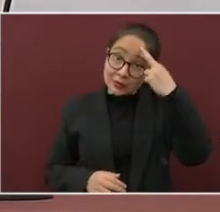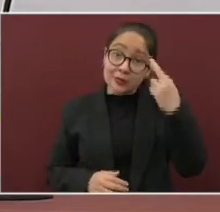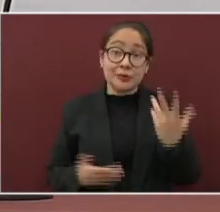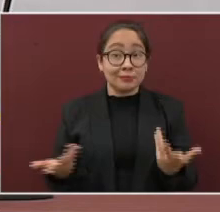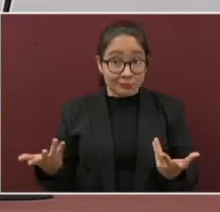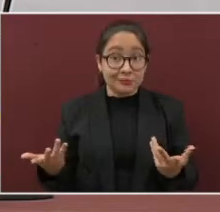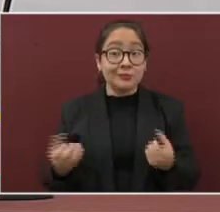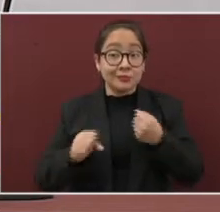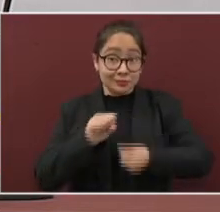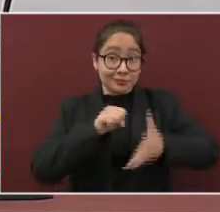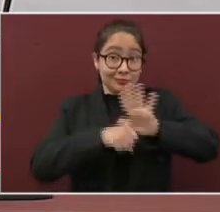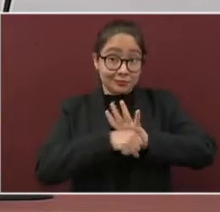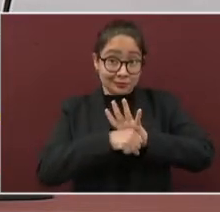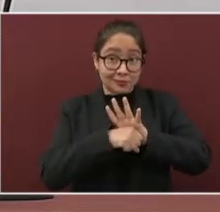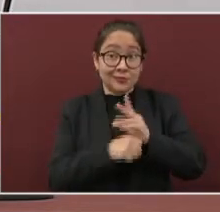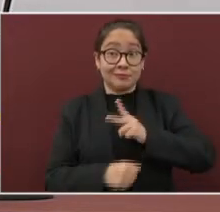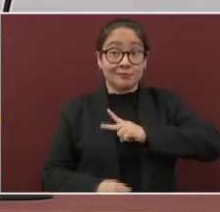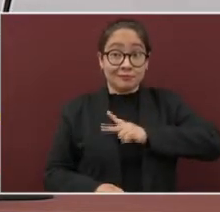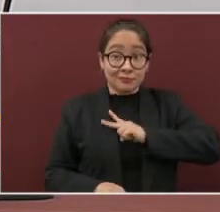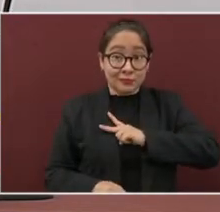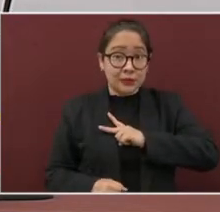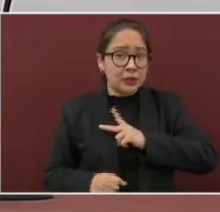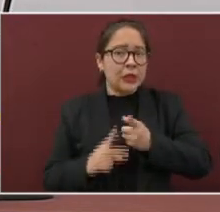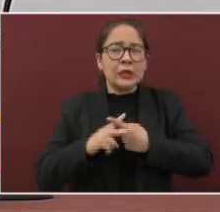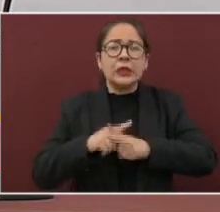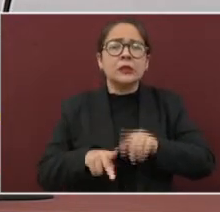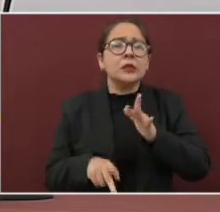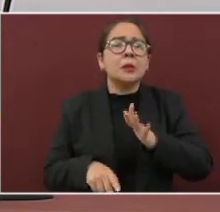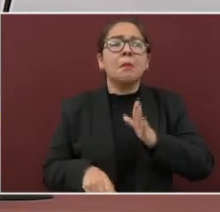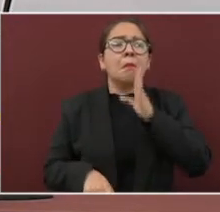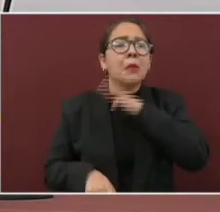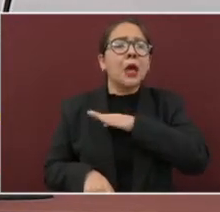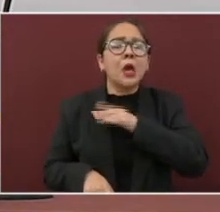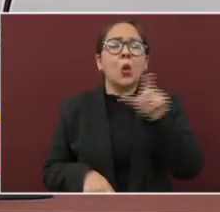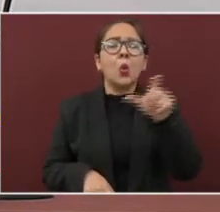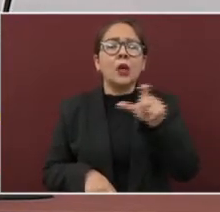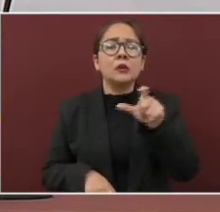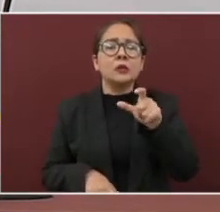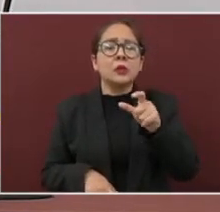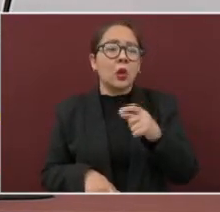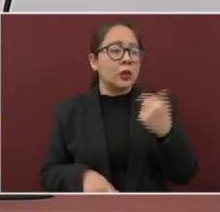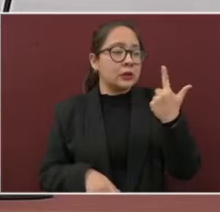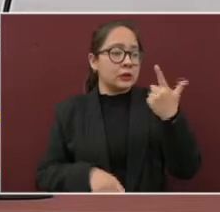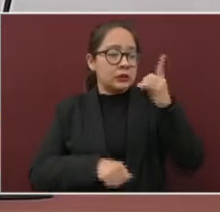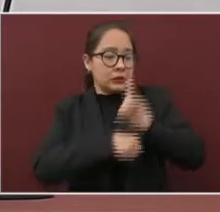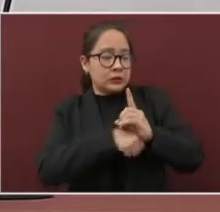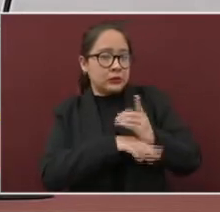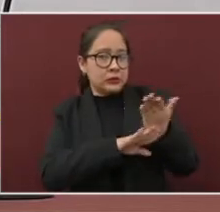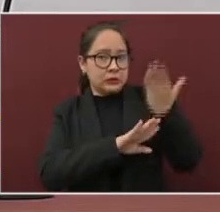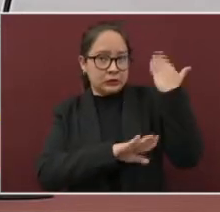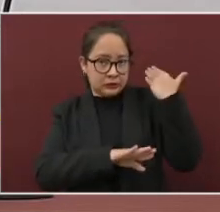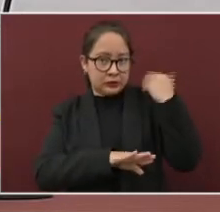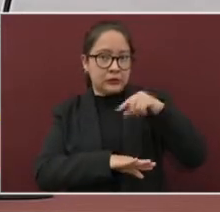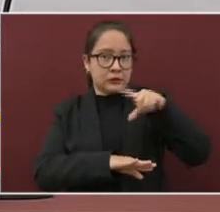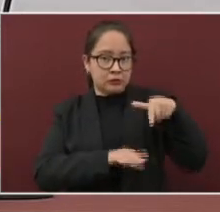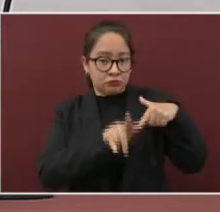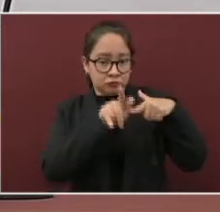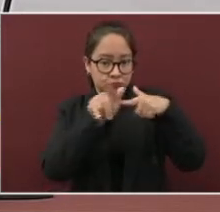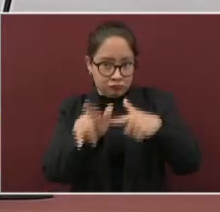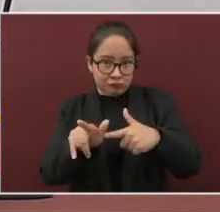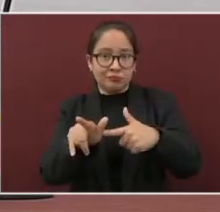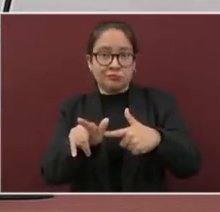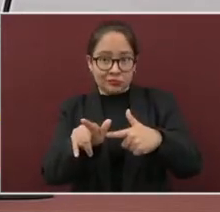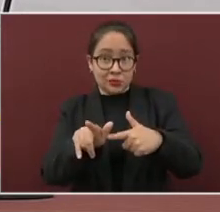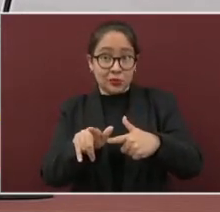que el virus comienza a manifestar síntomas luego de siete días y se mantiene activo en las